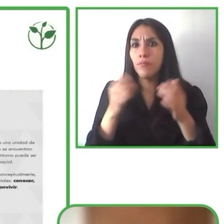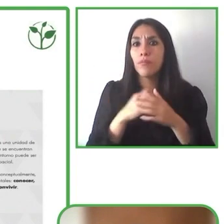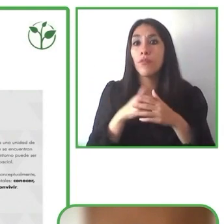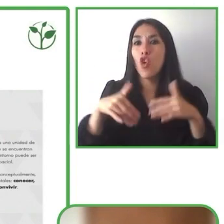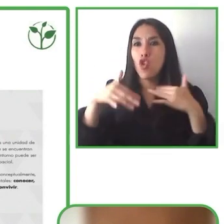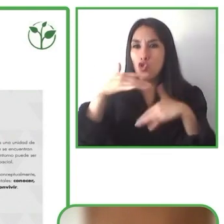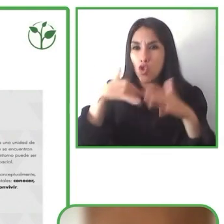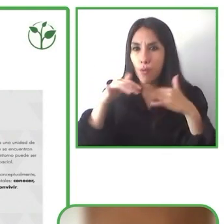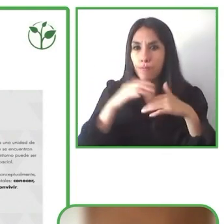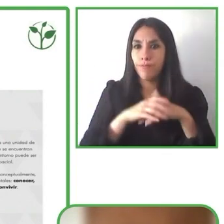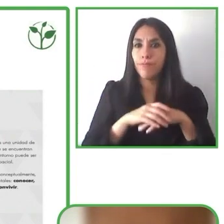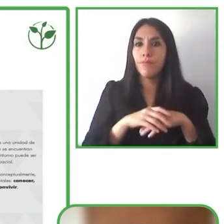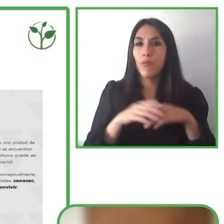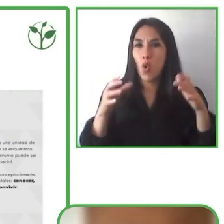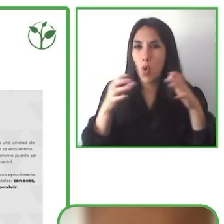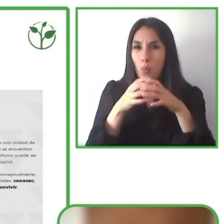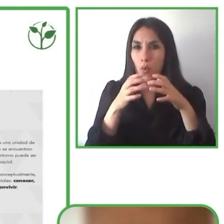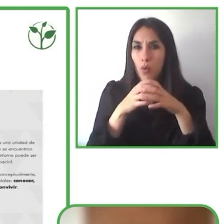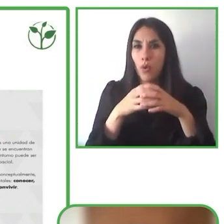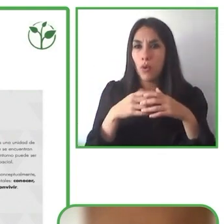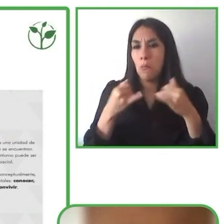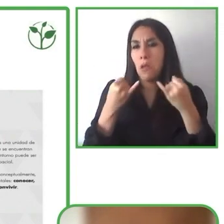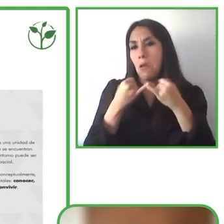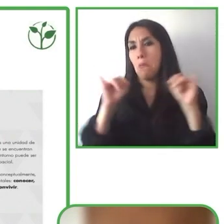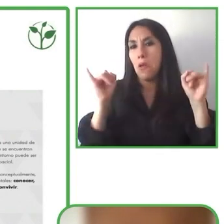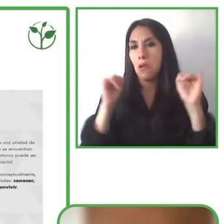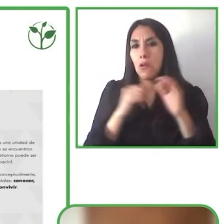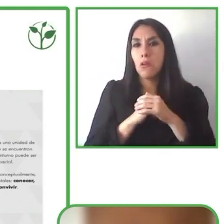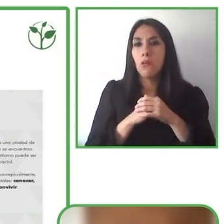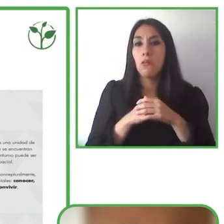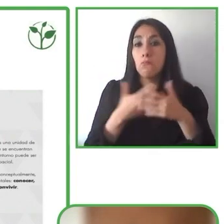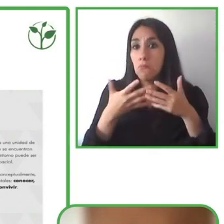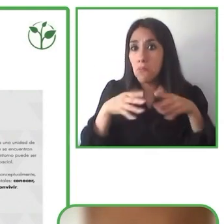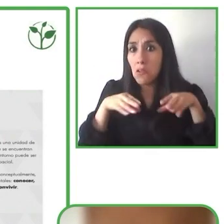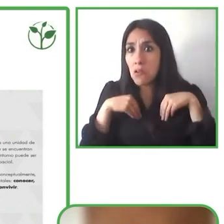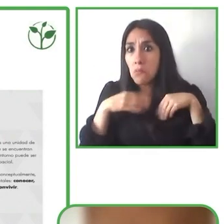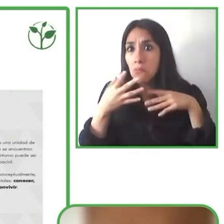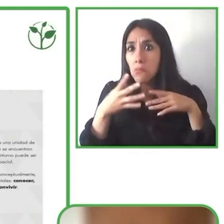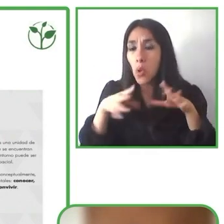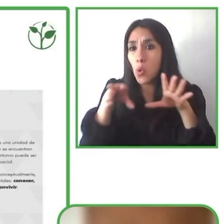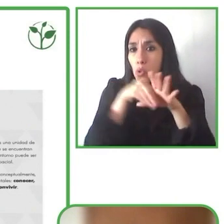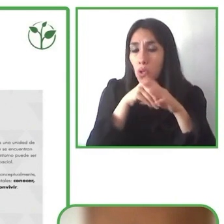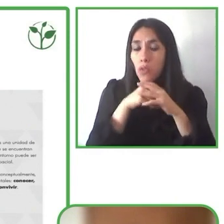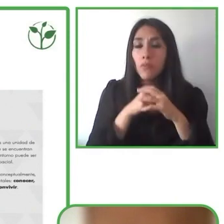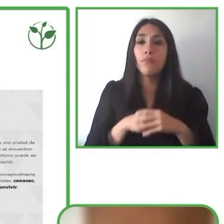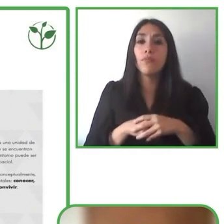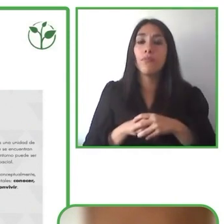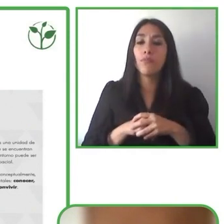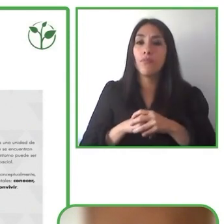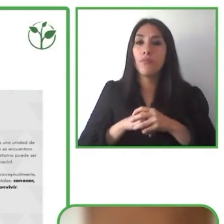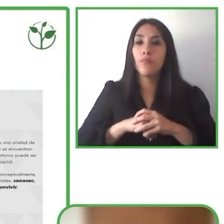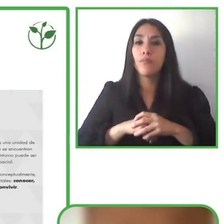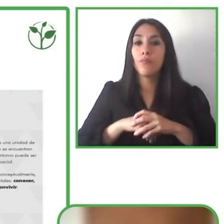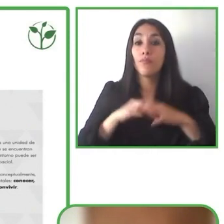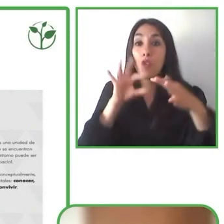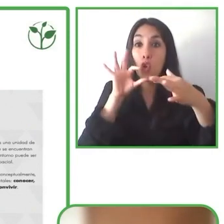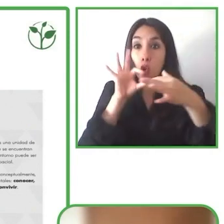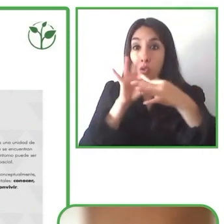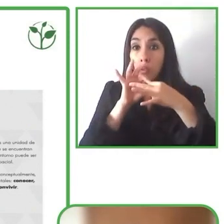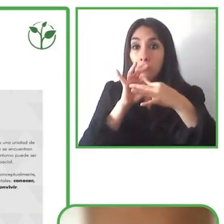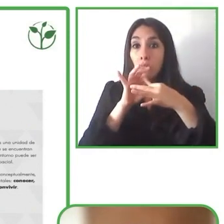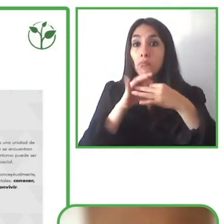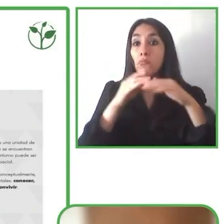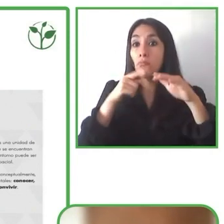nuestra fundación se ancla en el acceso al arte y la cultura que es un derecho